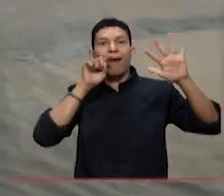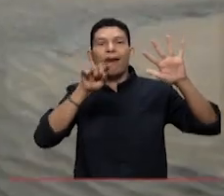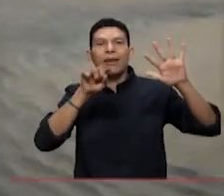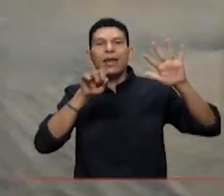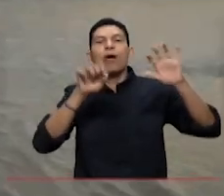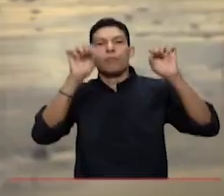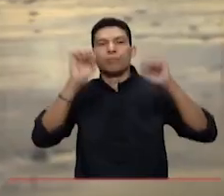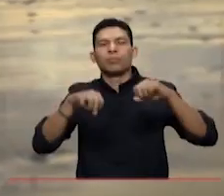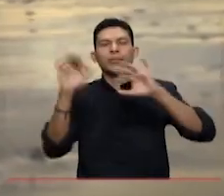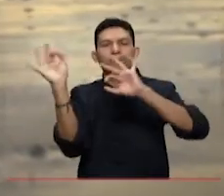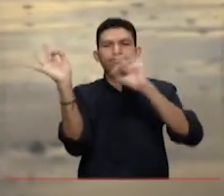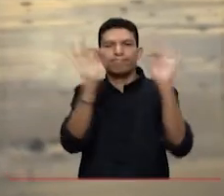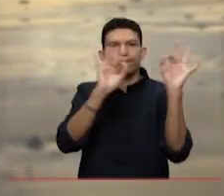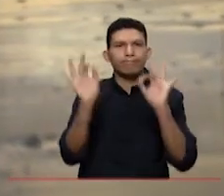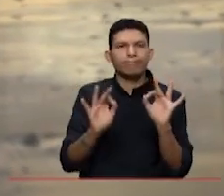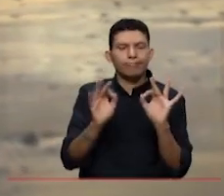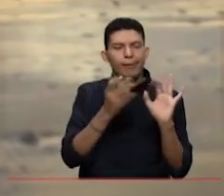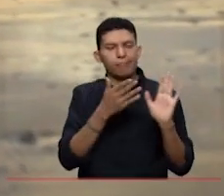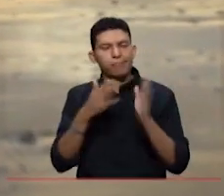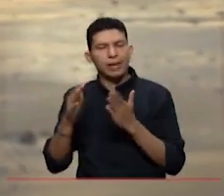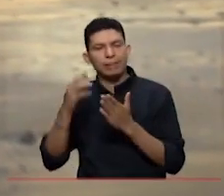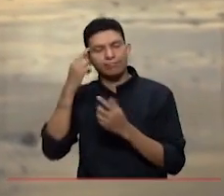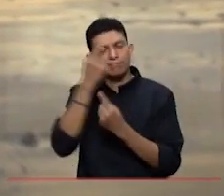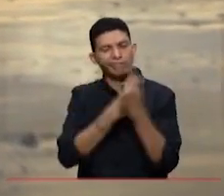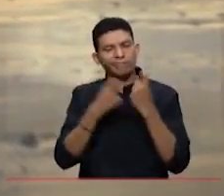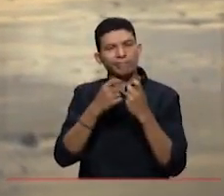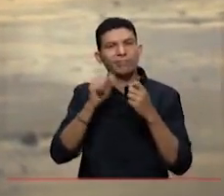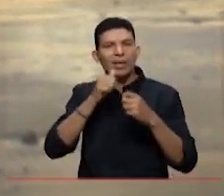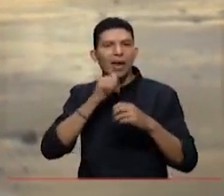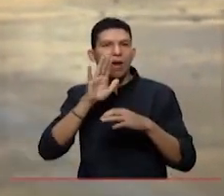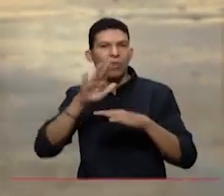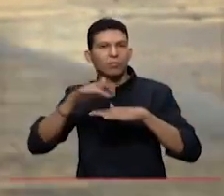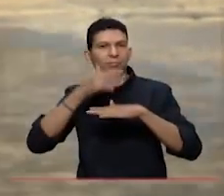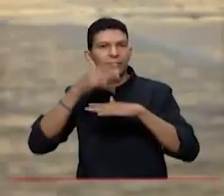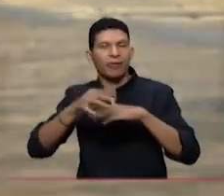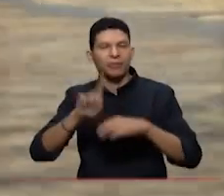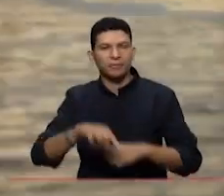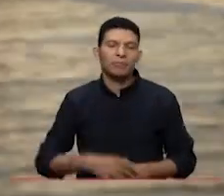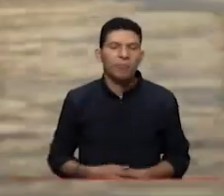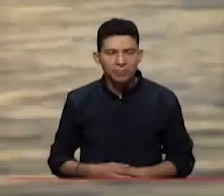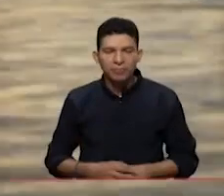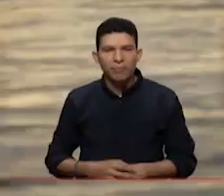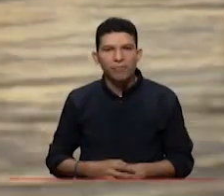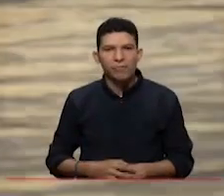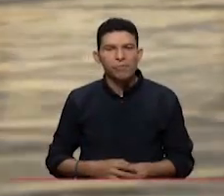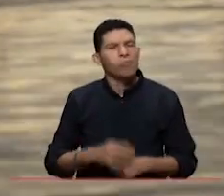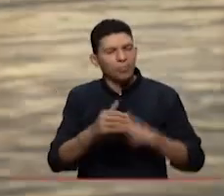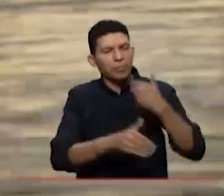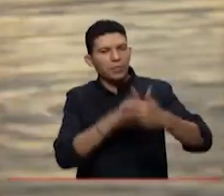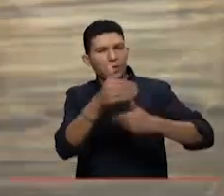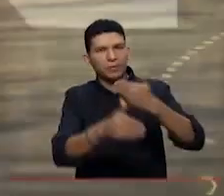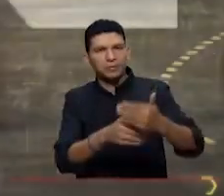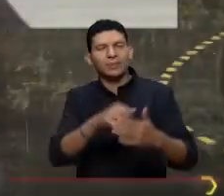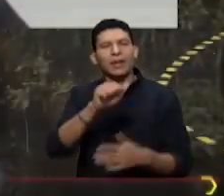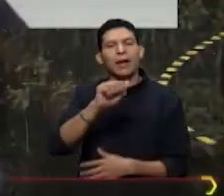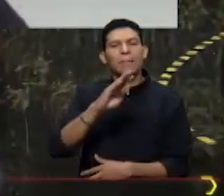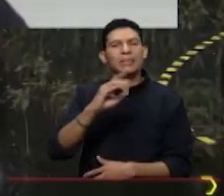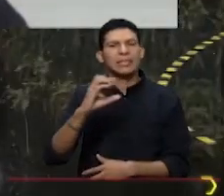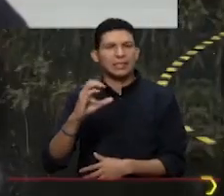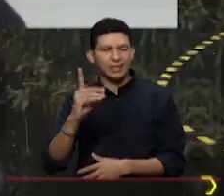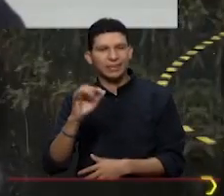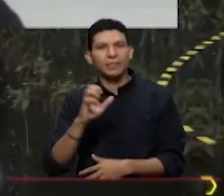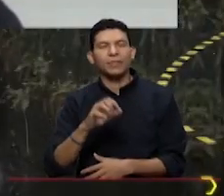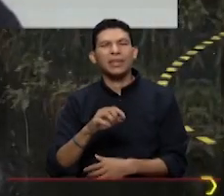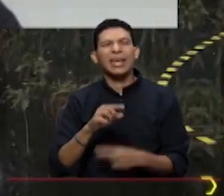permite hacer planificación sobre un territorio marino y costero. Claro. Biólogo, y sigamos un poco con este ABC, ¿qué es